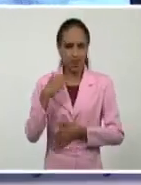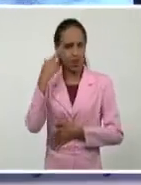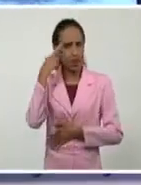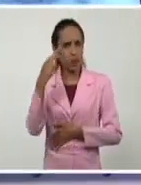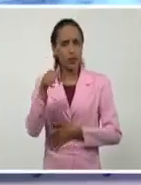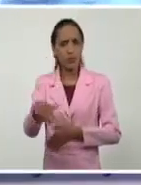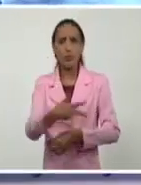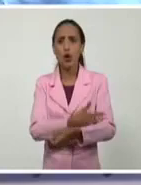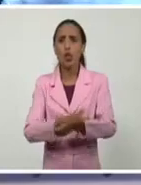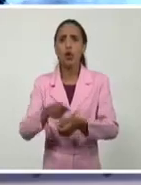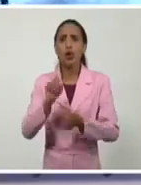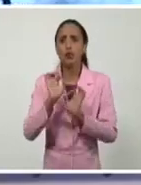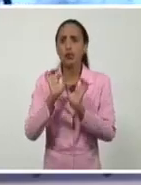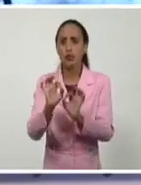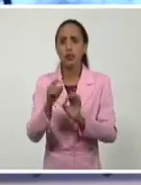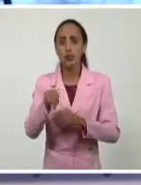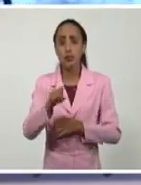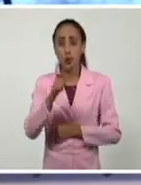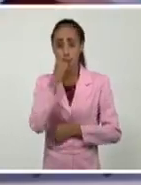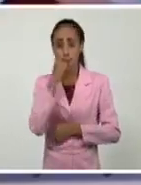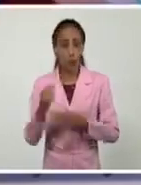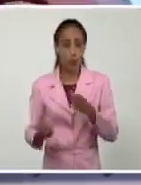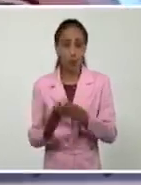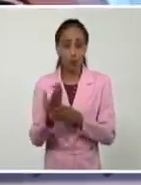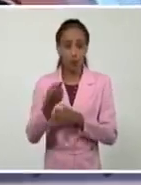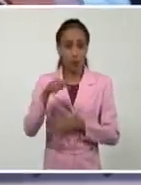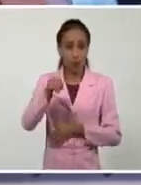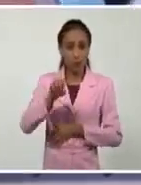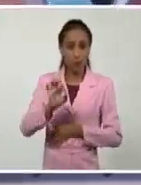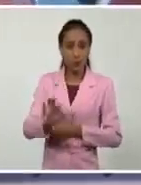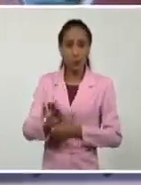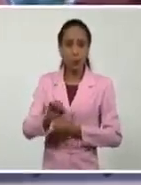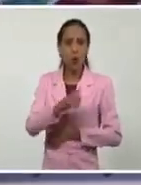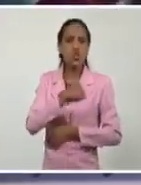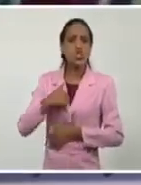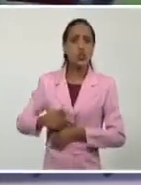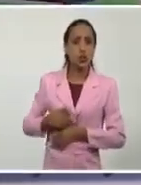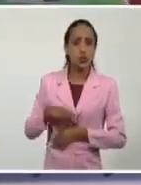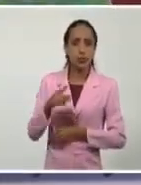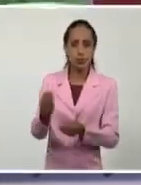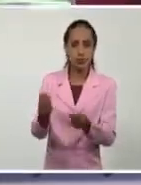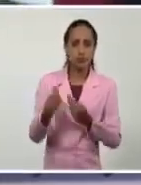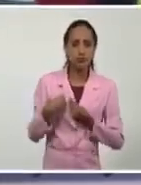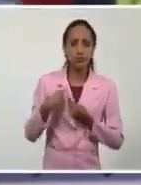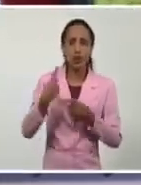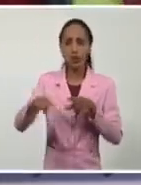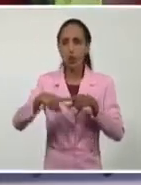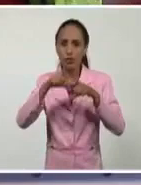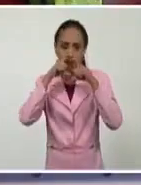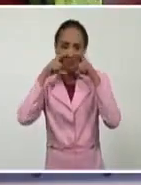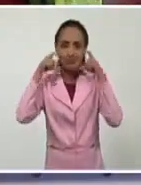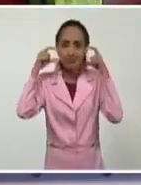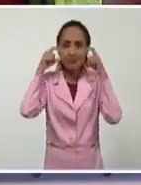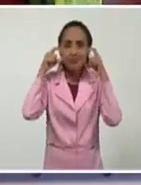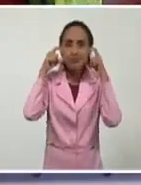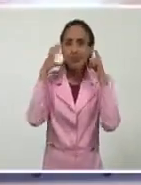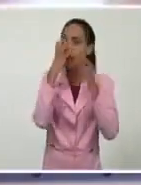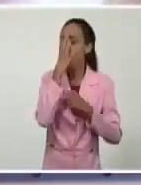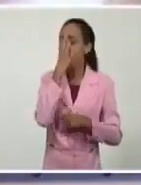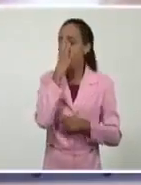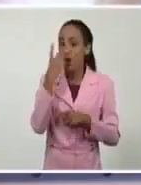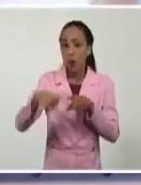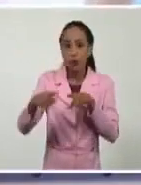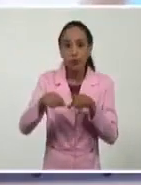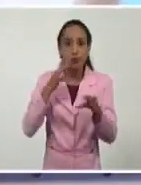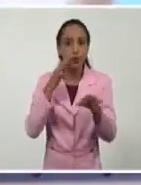el donativo de Jack Ma, fundador de Alibaba, el gigante electrónico chino? Iban a enviarnos un lote de máscaras, reactivos y ventiladores para respaldar